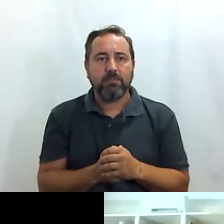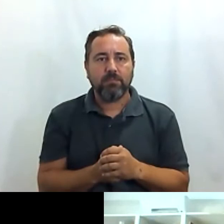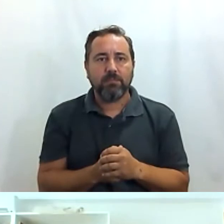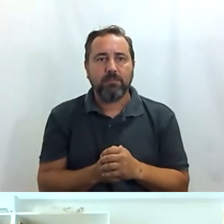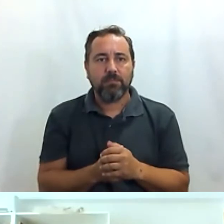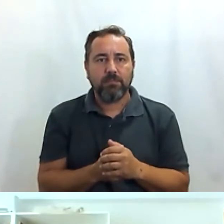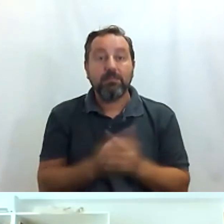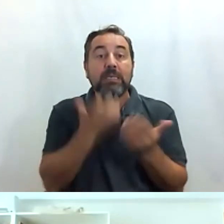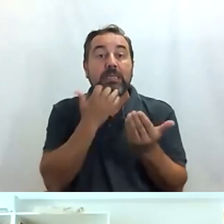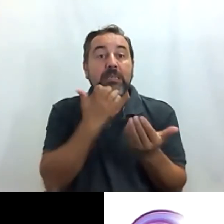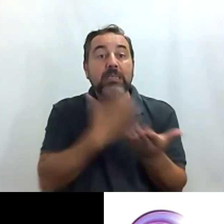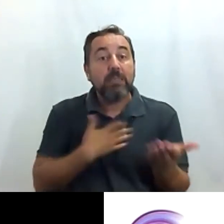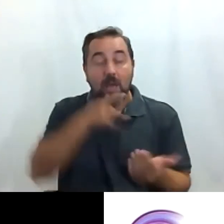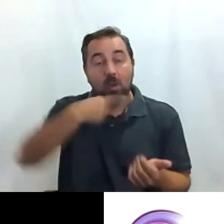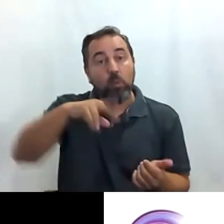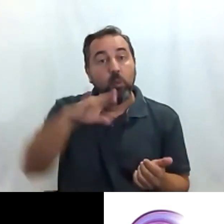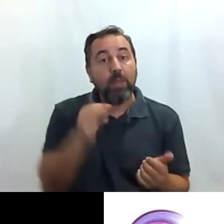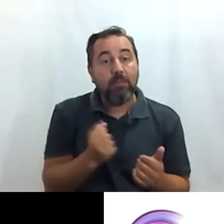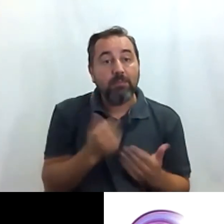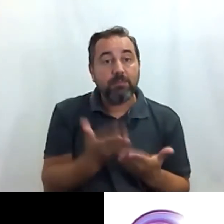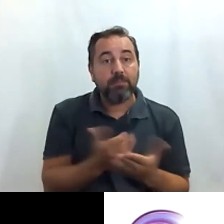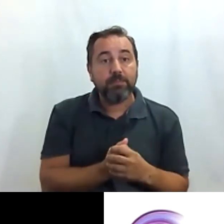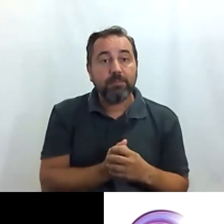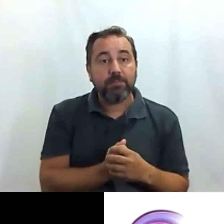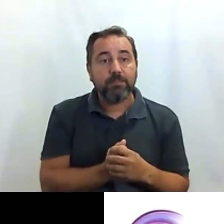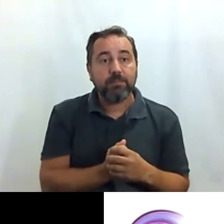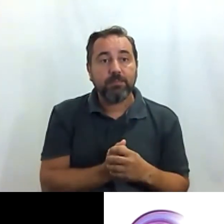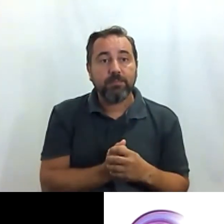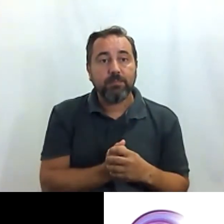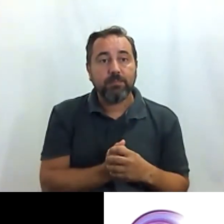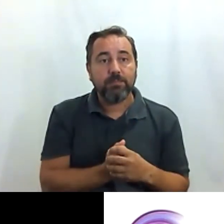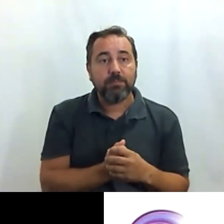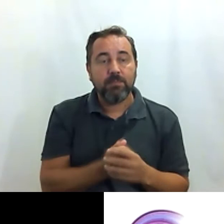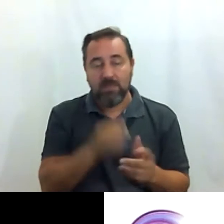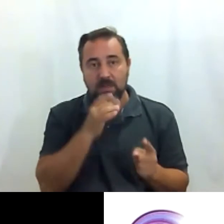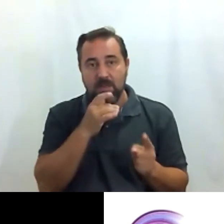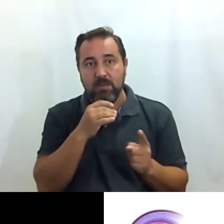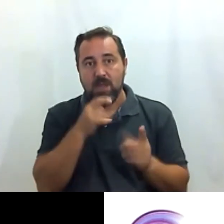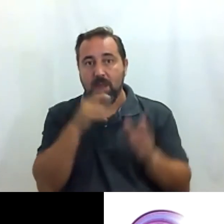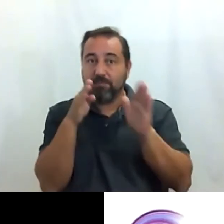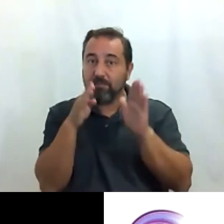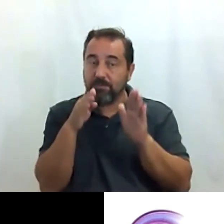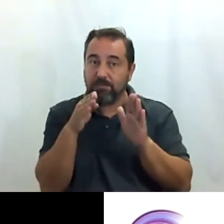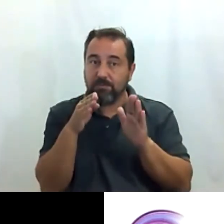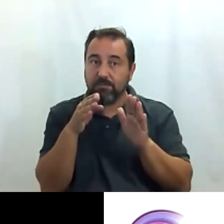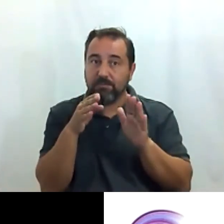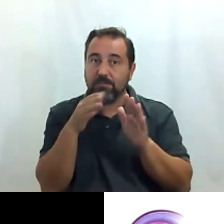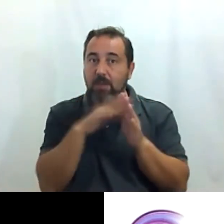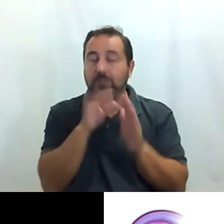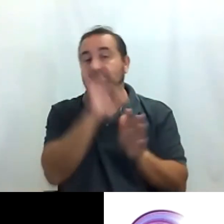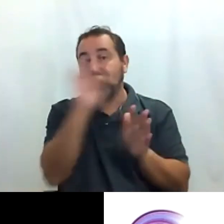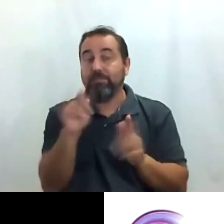Pues si quieres, Nuria, te introducimos y así nos cuentas